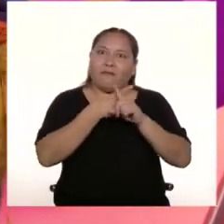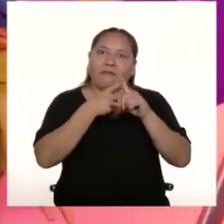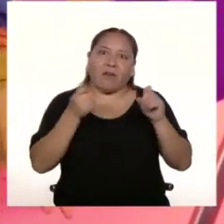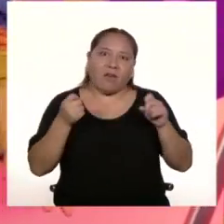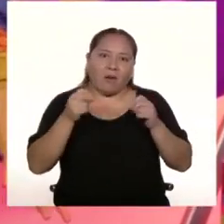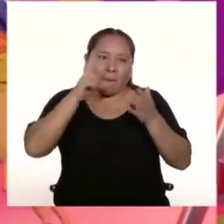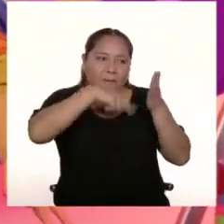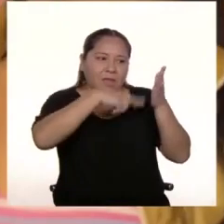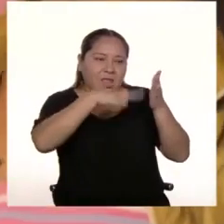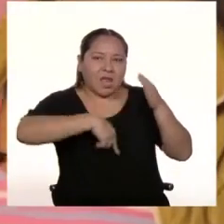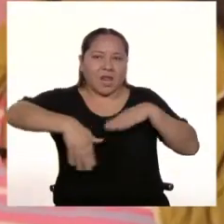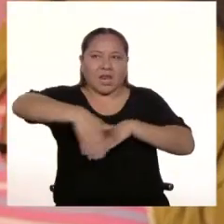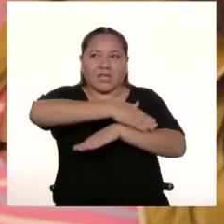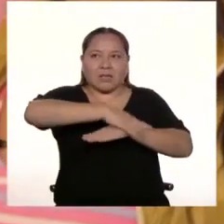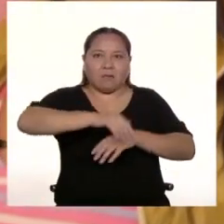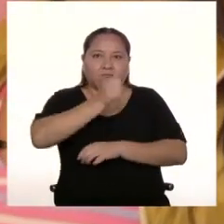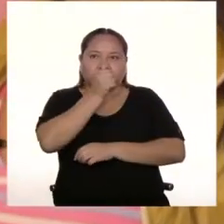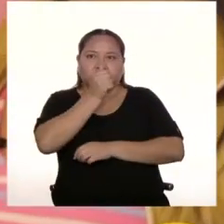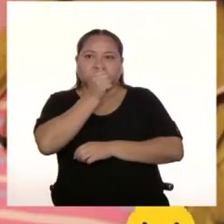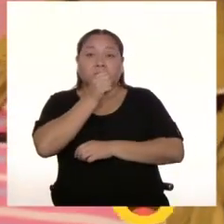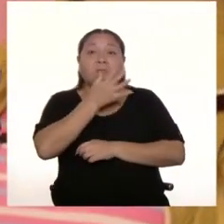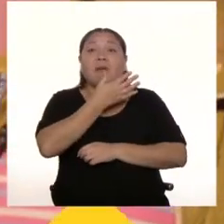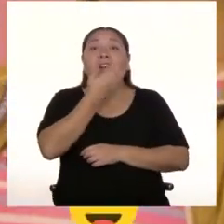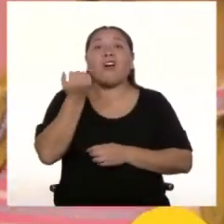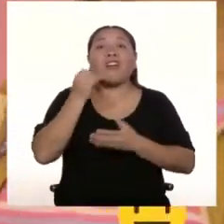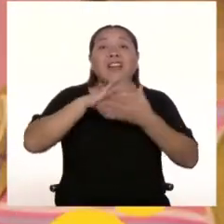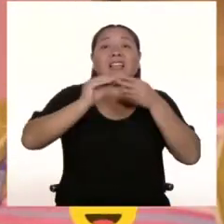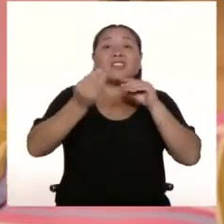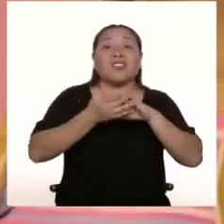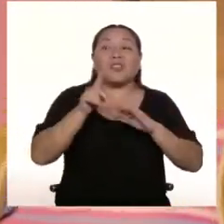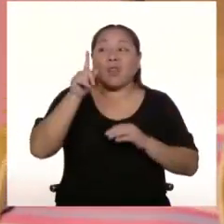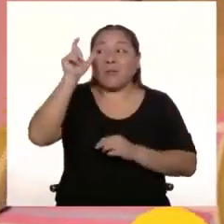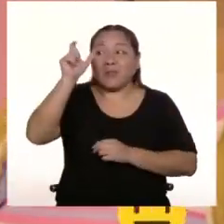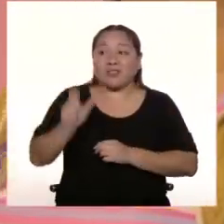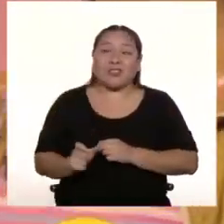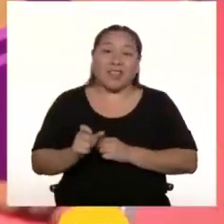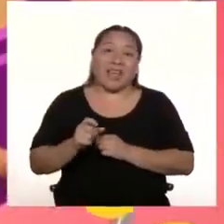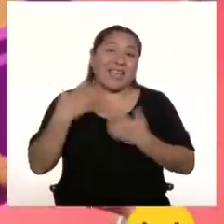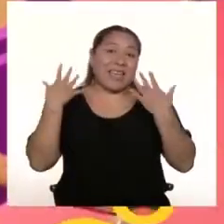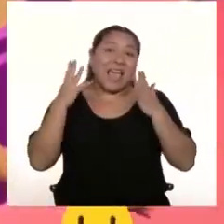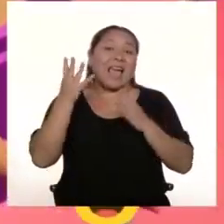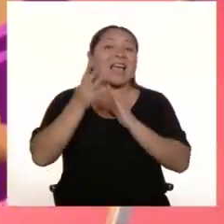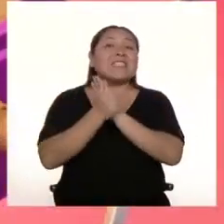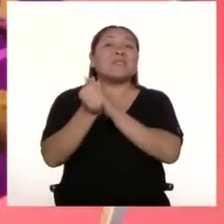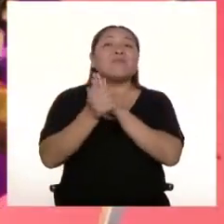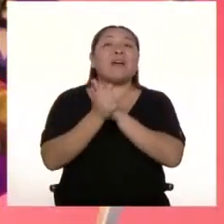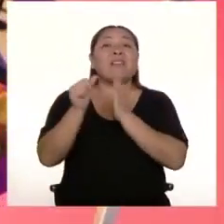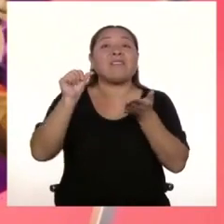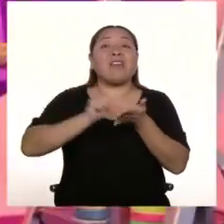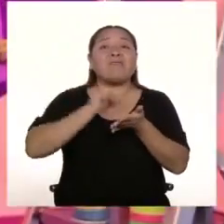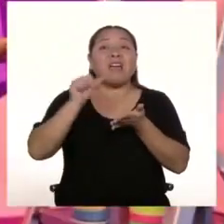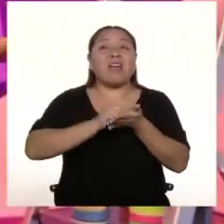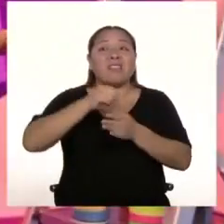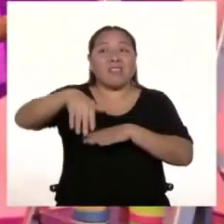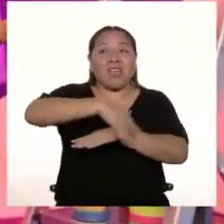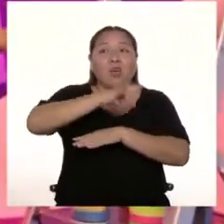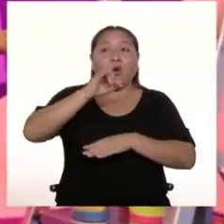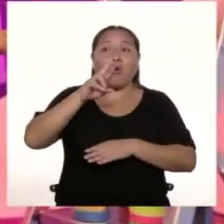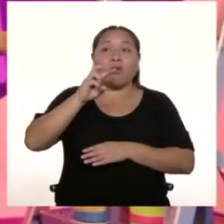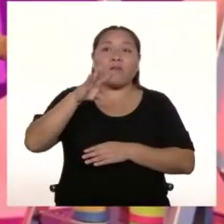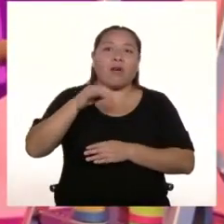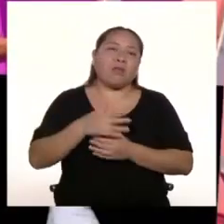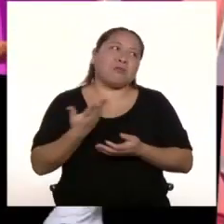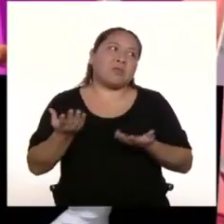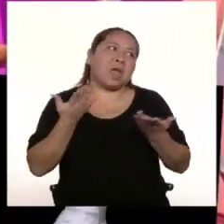calles a escondidas Mejor escuchemos la historia de alguien con experiencia en arte urbano El arte urbano no solamente es graffiti Puede ser